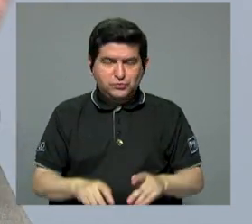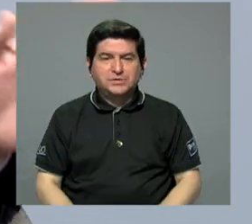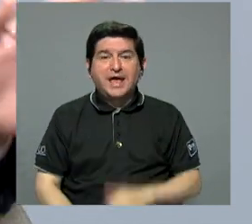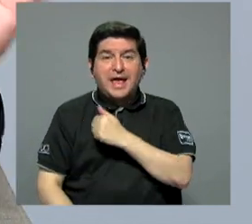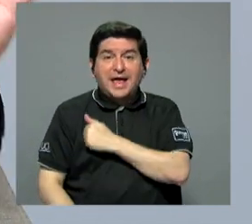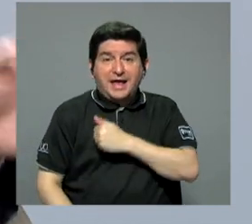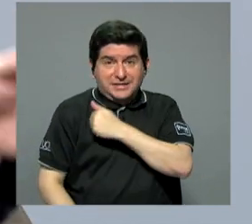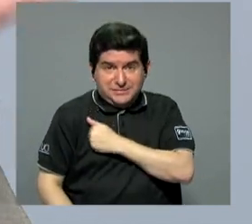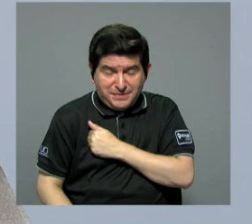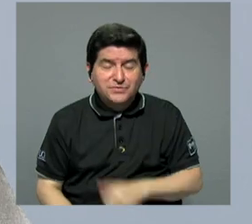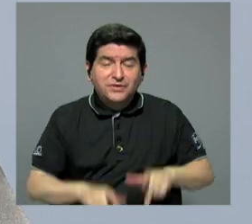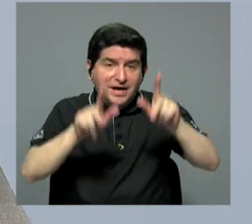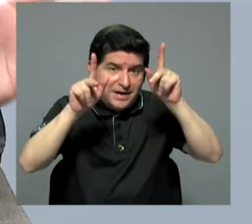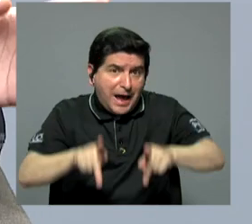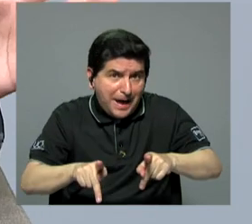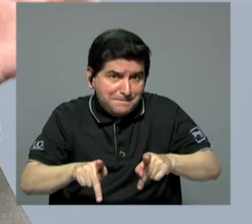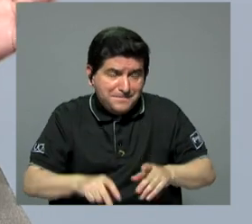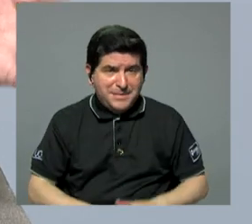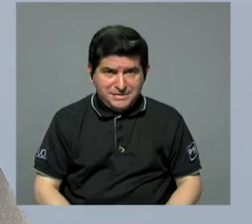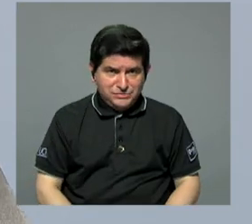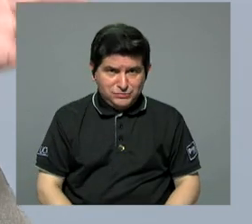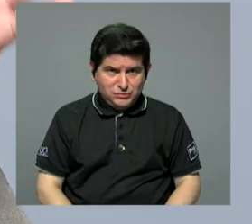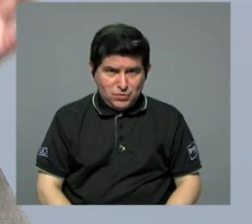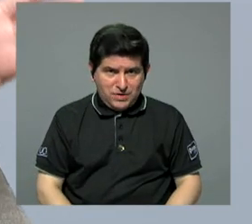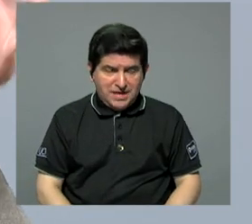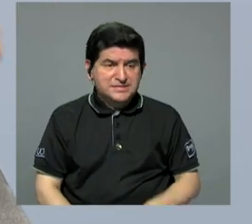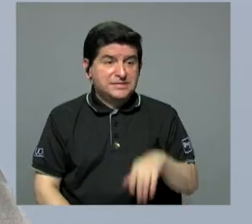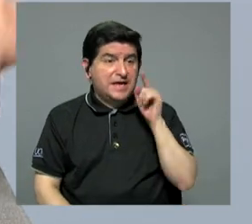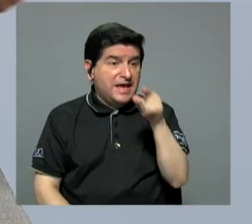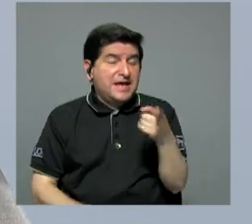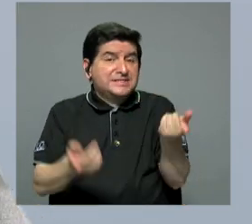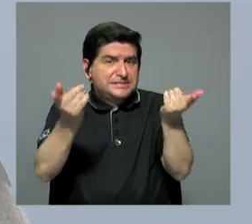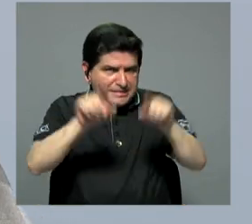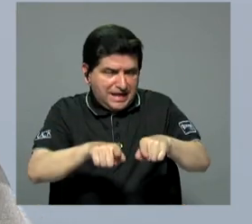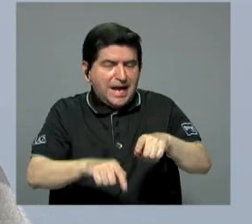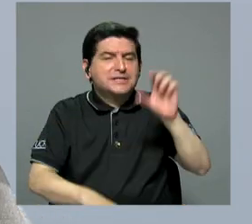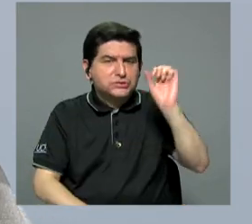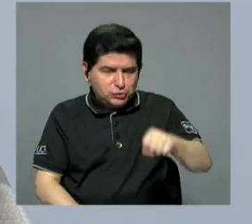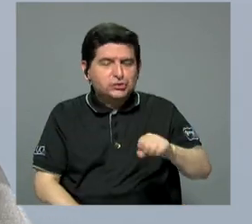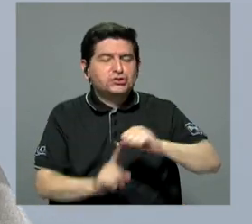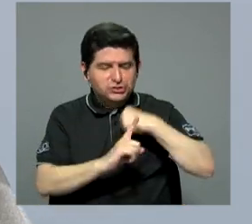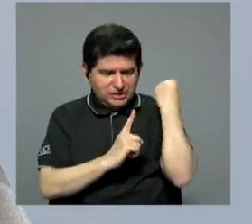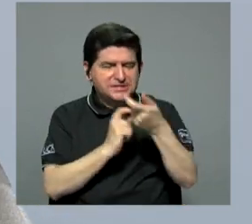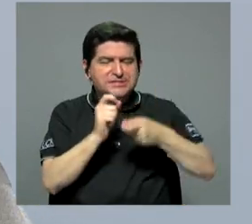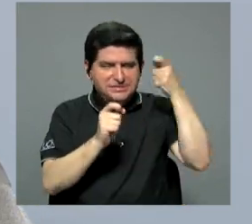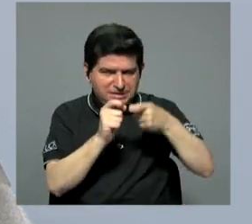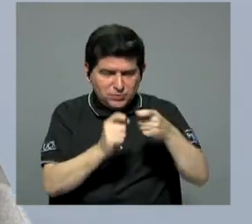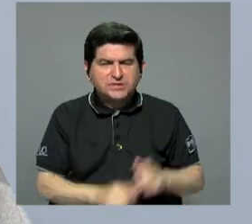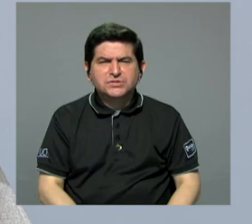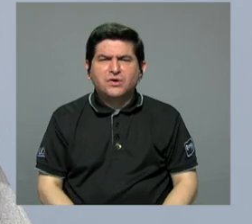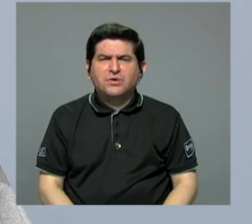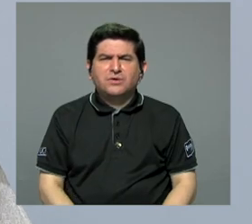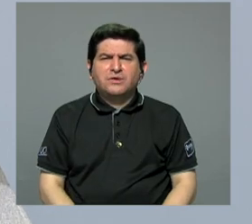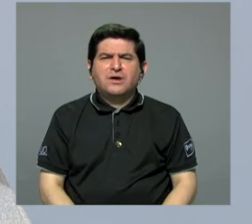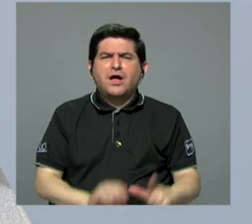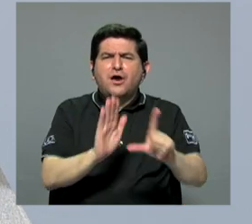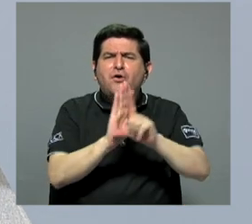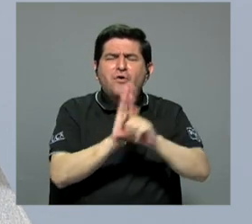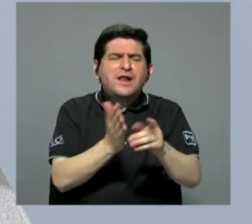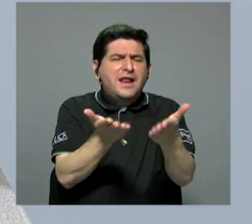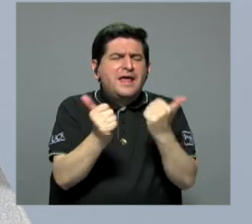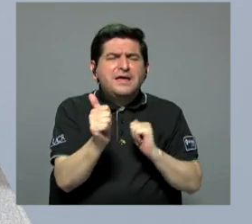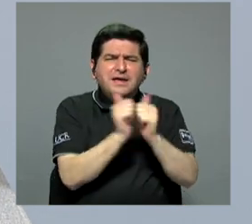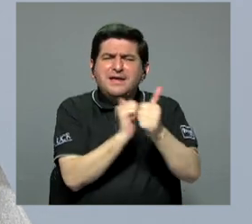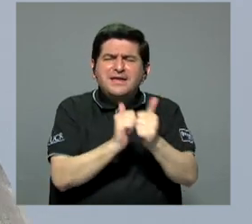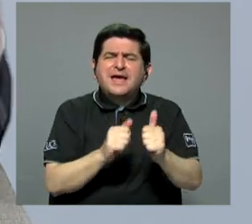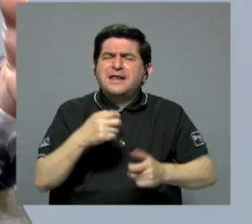condonar a aquellas personas... ¿A quién condonaría usted, perdón? Sí, aquellas personas que efectivamente se ven ese problema. Aquí es lo que tenemos nosotros con la ley que pretende